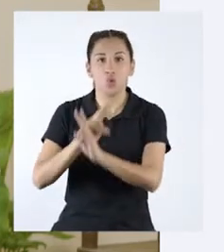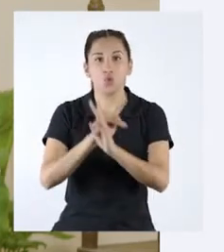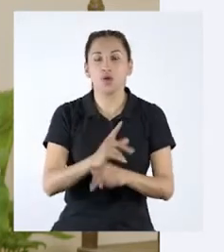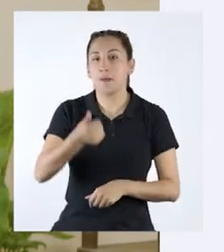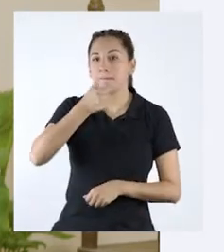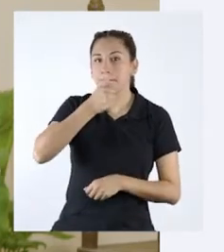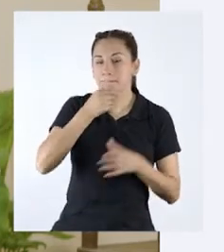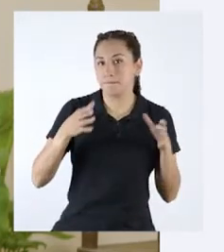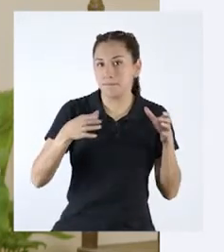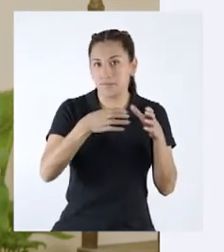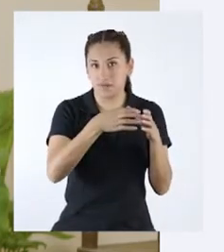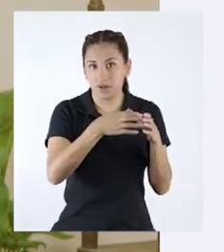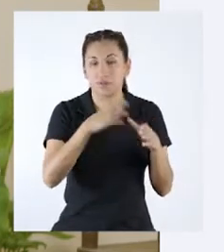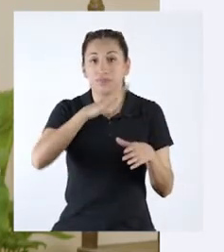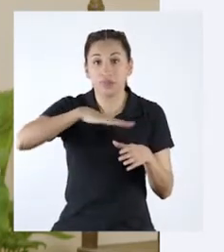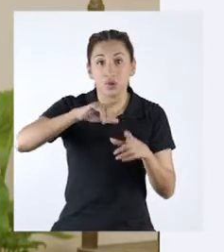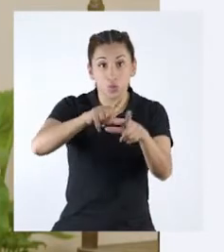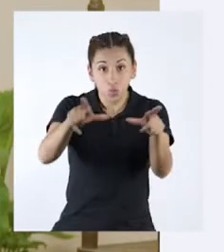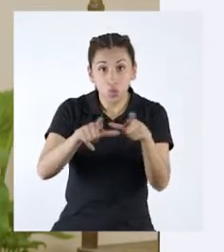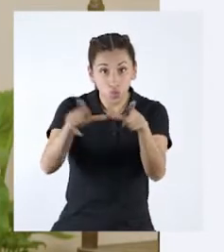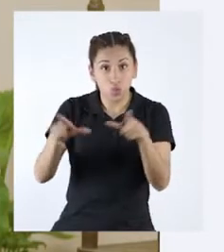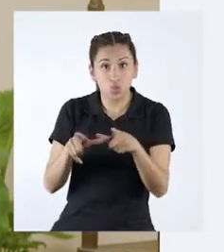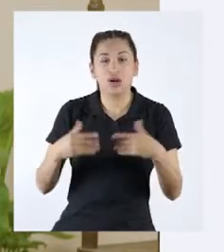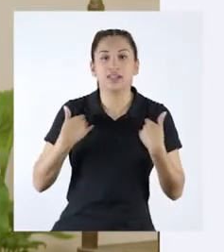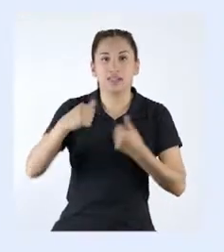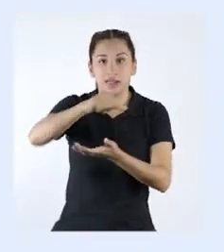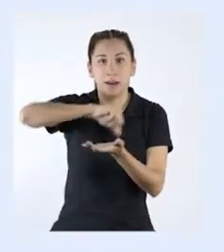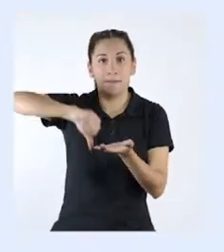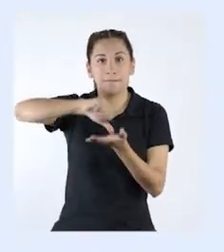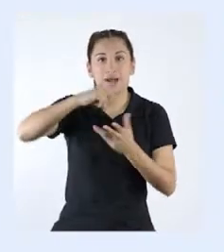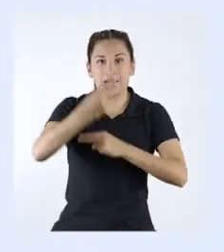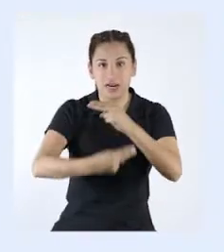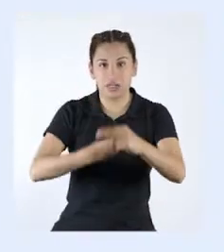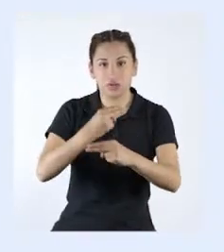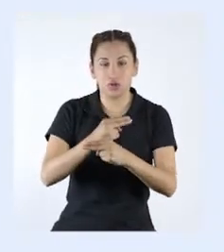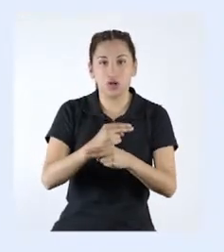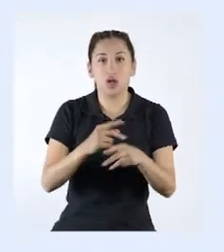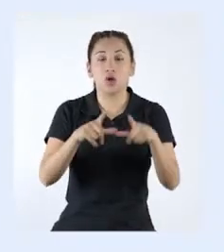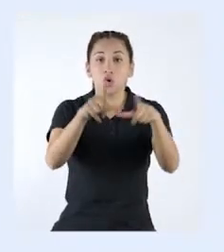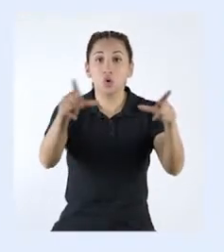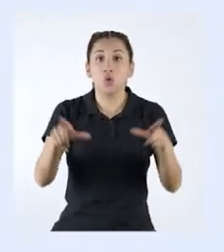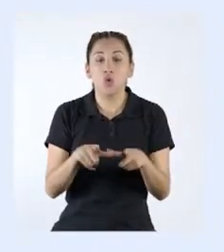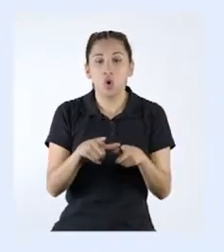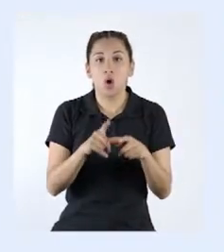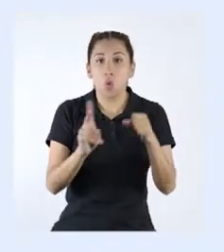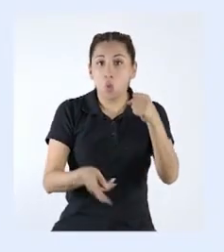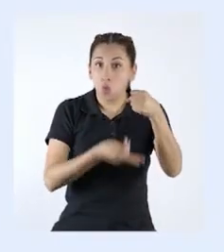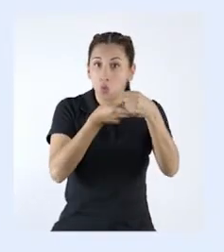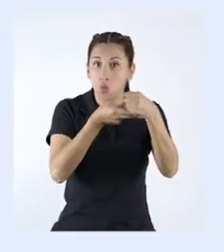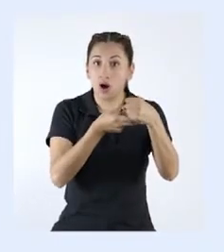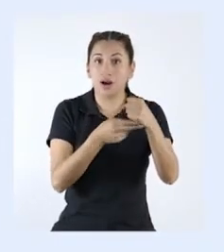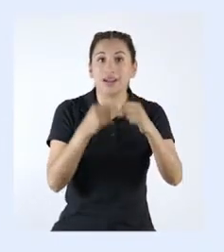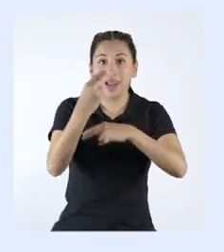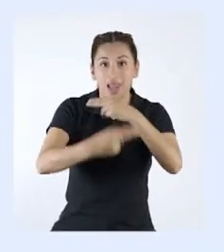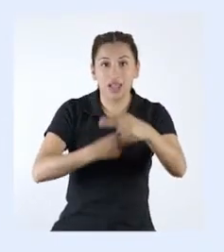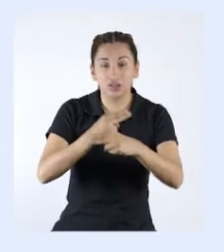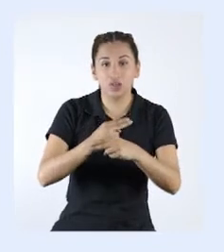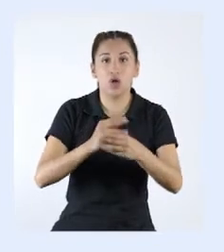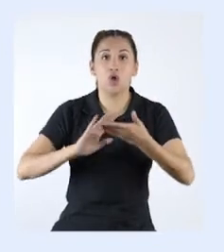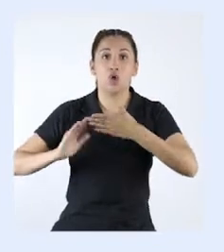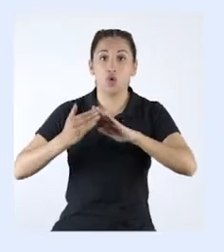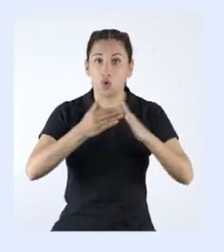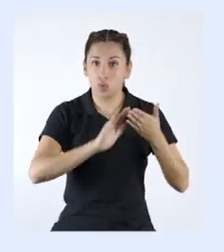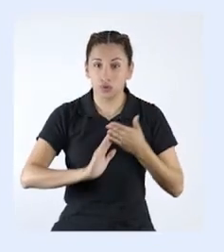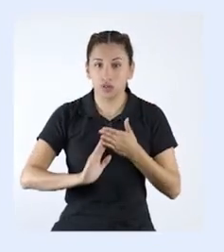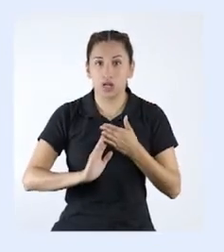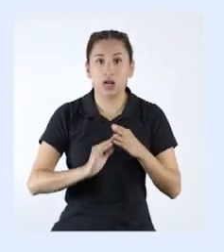de conservación privada. Estas áreas incluyen parques nacionales, reservas nacionales, reservas